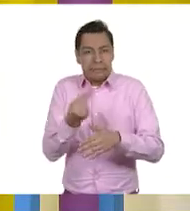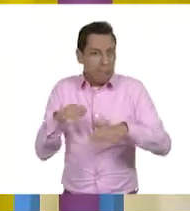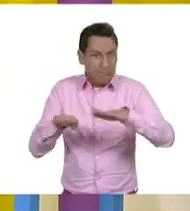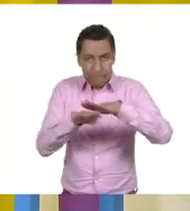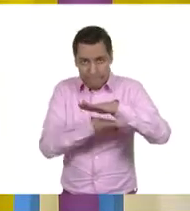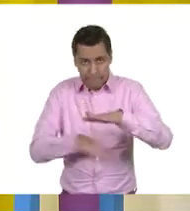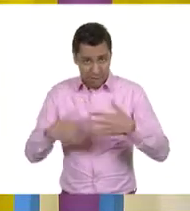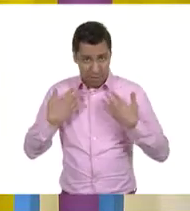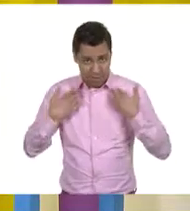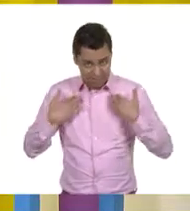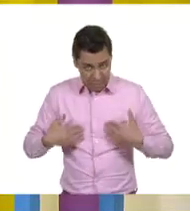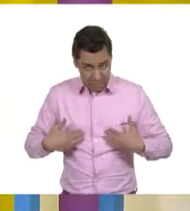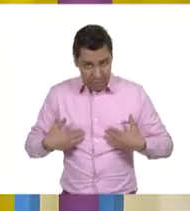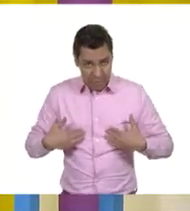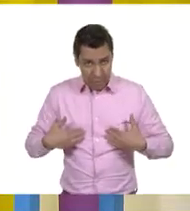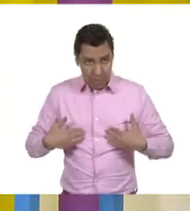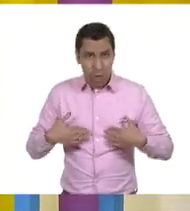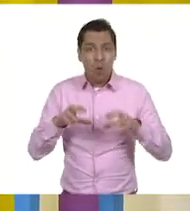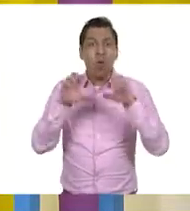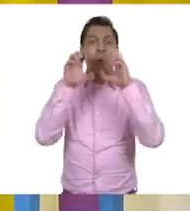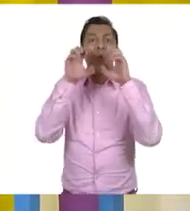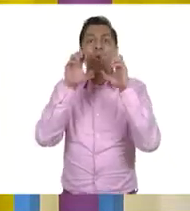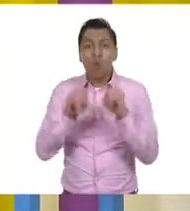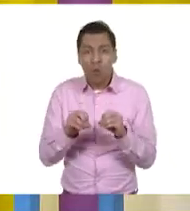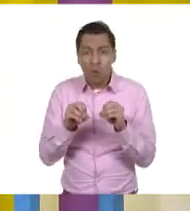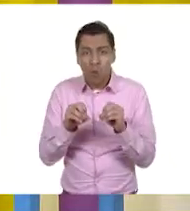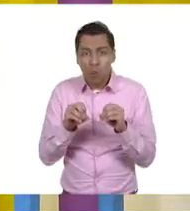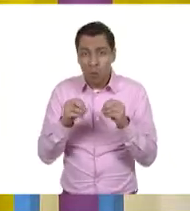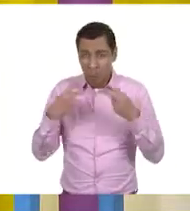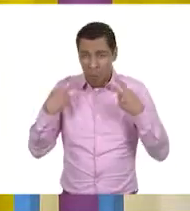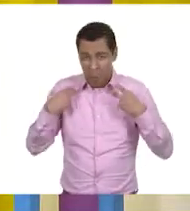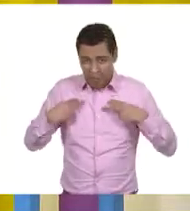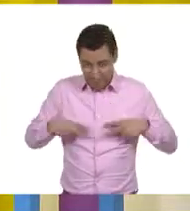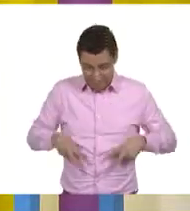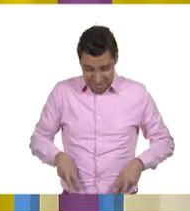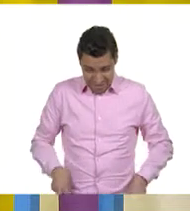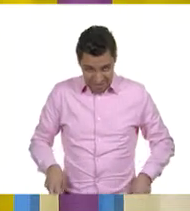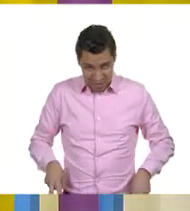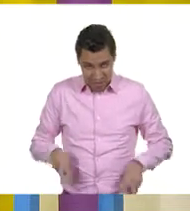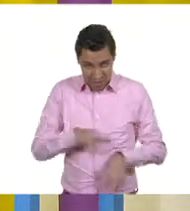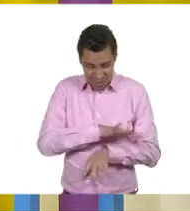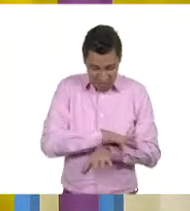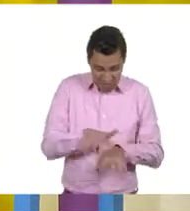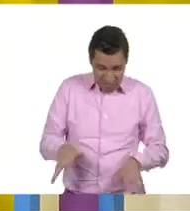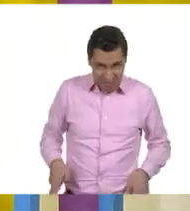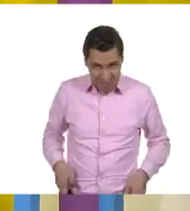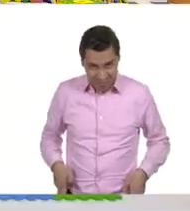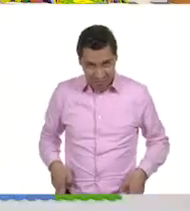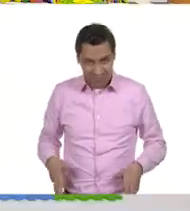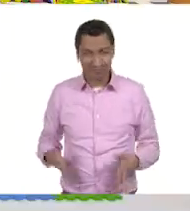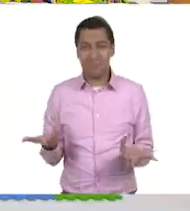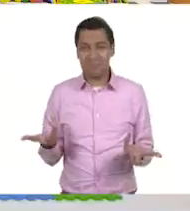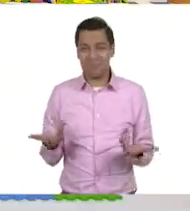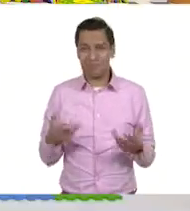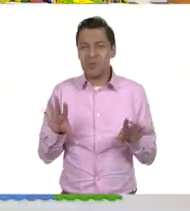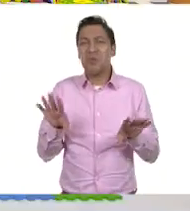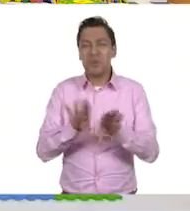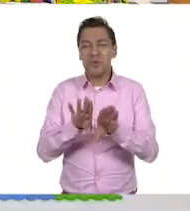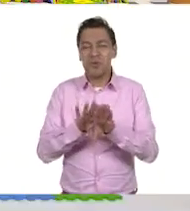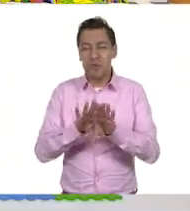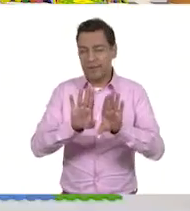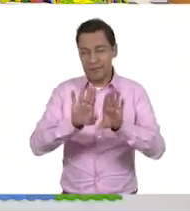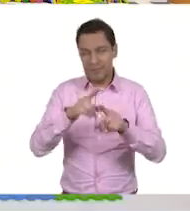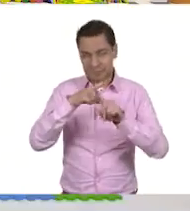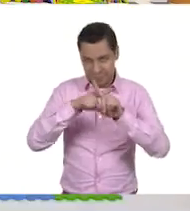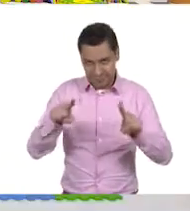vestir o a un vestido de los que llevan falda? Claro, claro. Pero bueno, los tenis